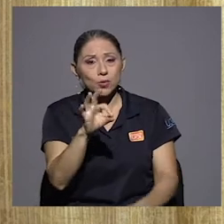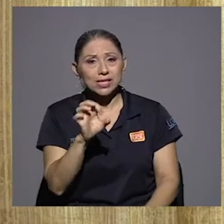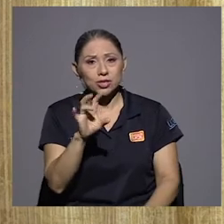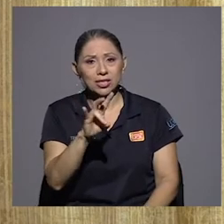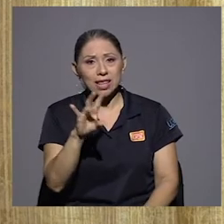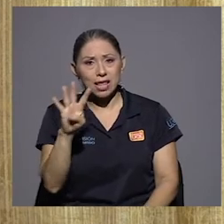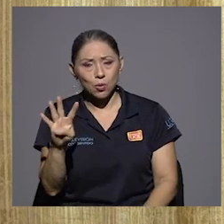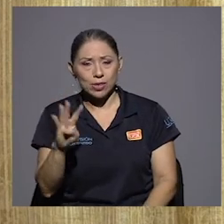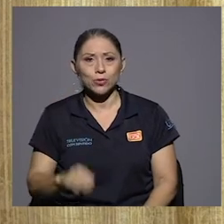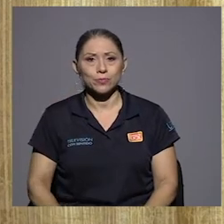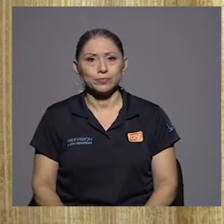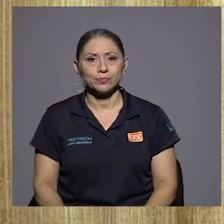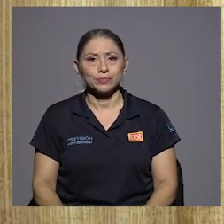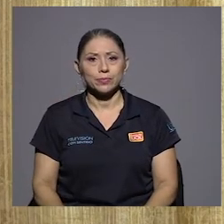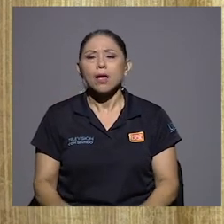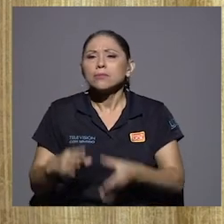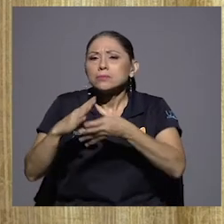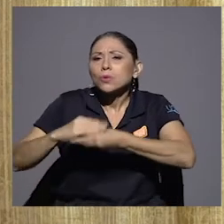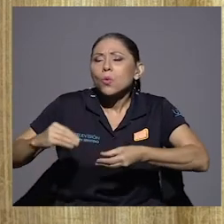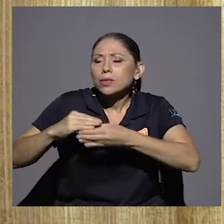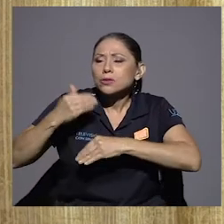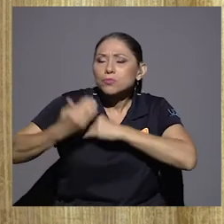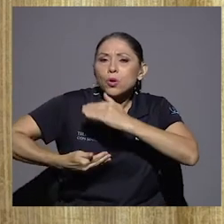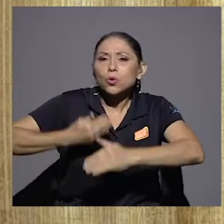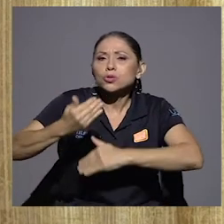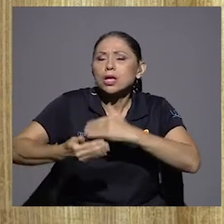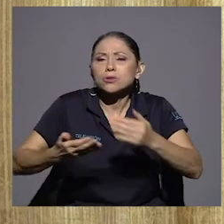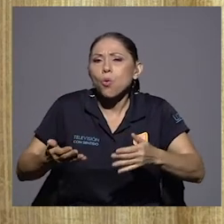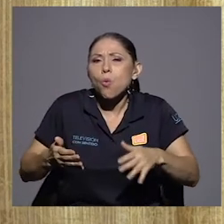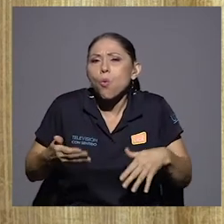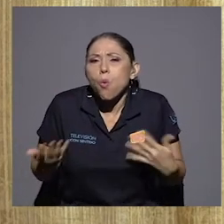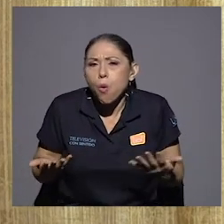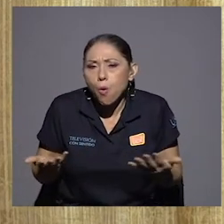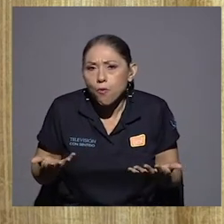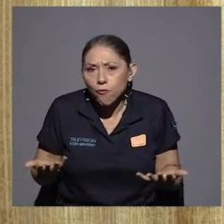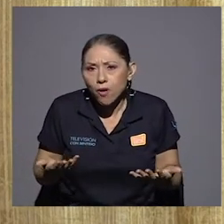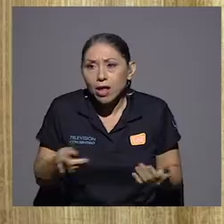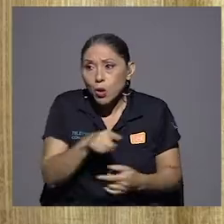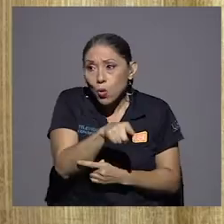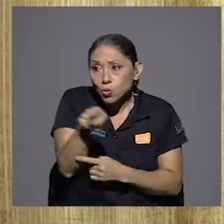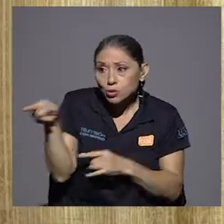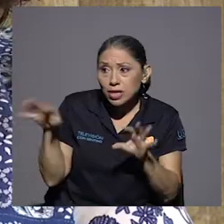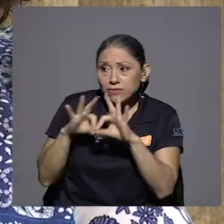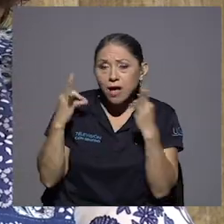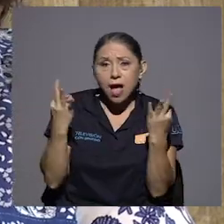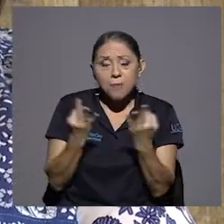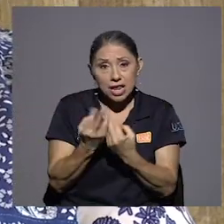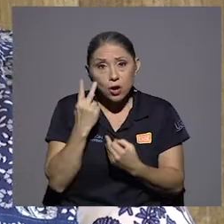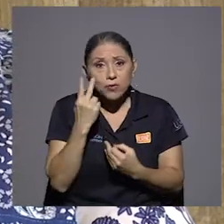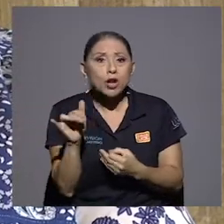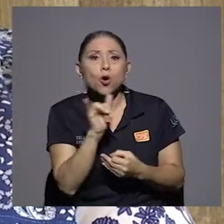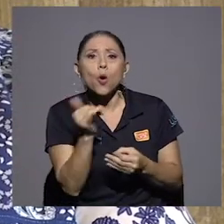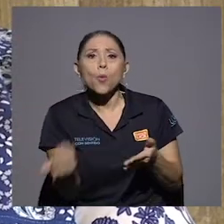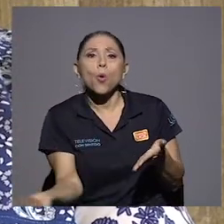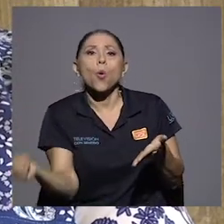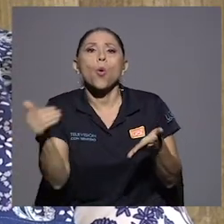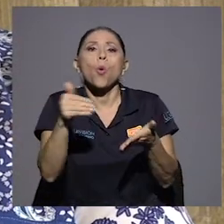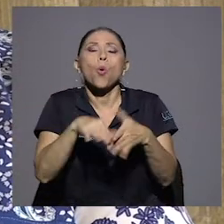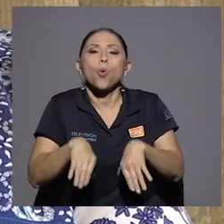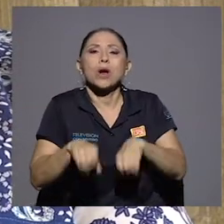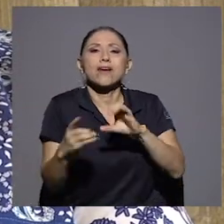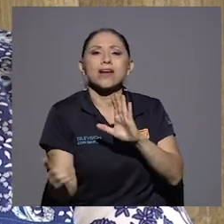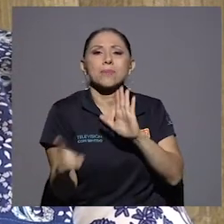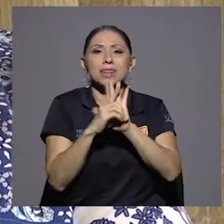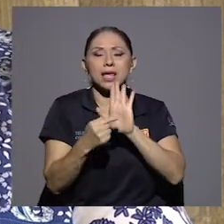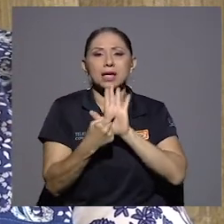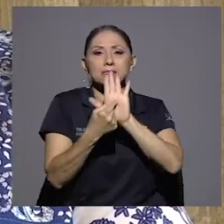todo ese proceso pero además ¿cómo lo pudieron ustedes ver como una reivindicación también para el presidente? fue una reivindicación y fue